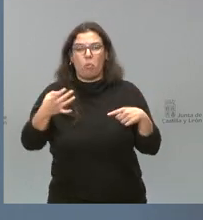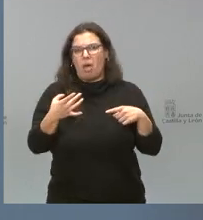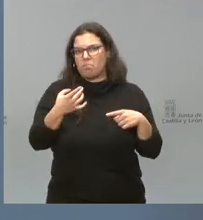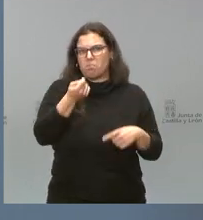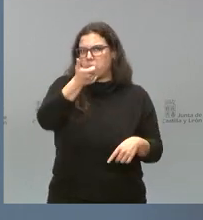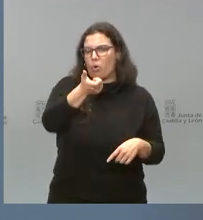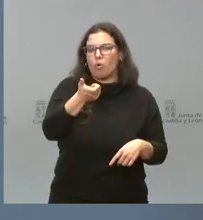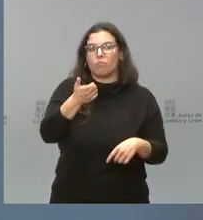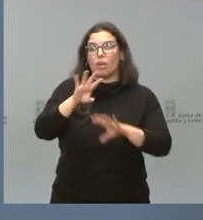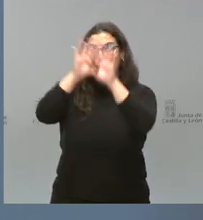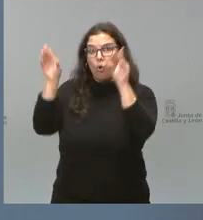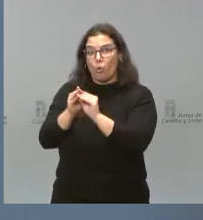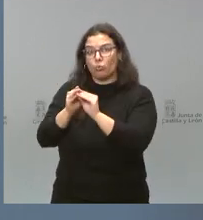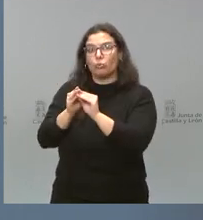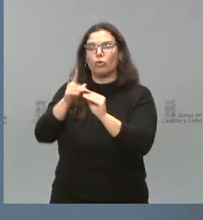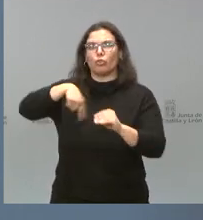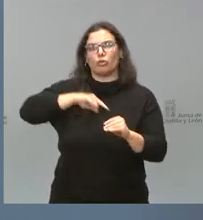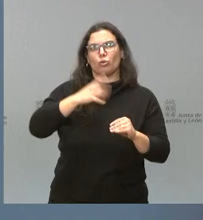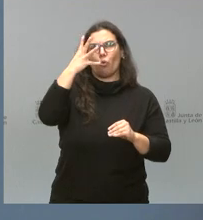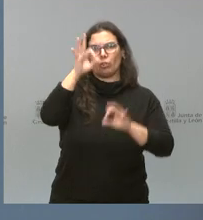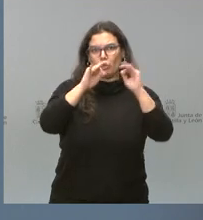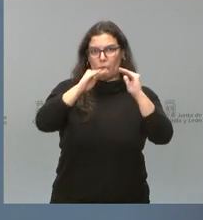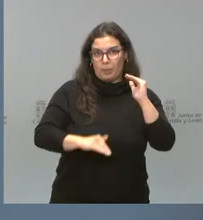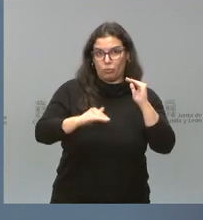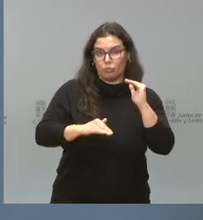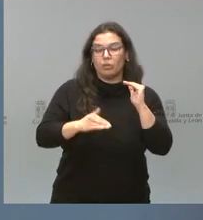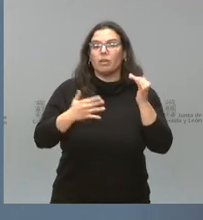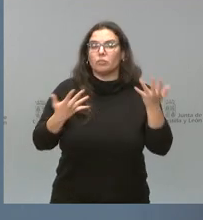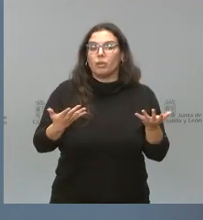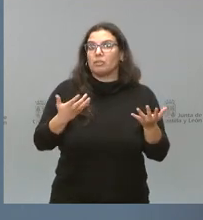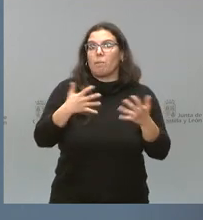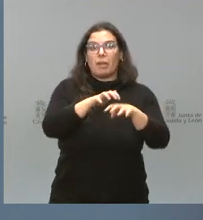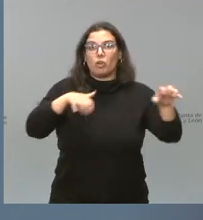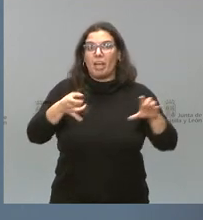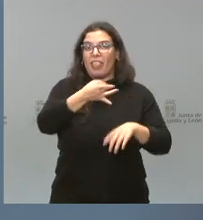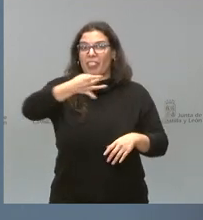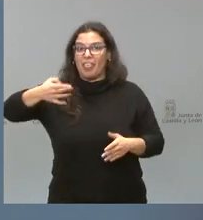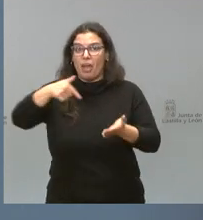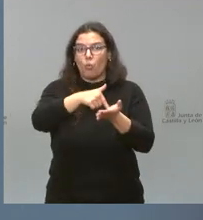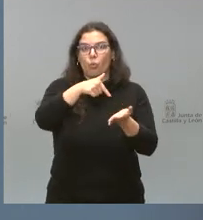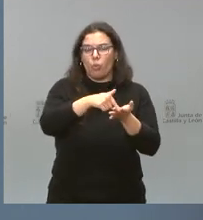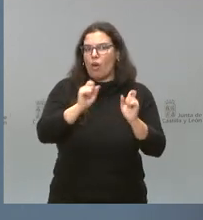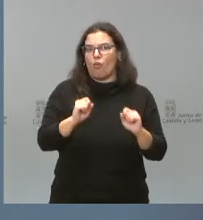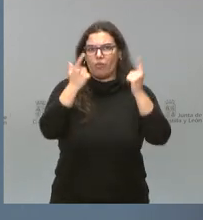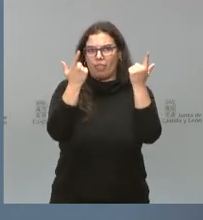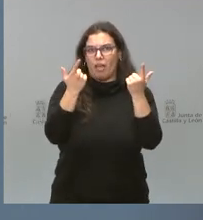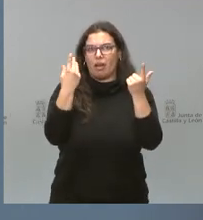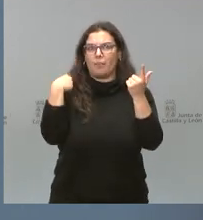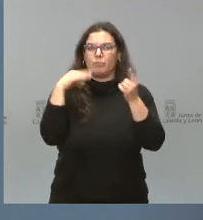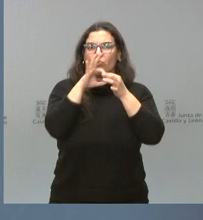debajo del conjunto de las comunidades autónomas y que, a su vez, la mayor parte de esta deuda está formalizada a través de